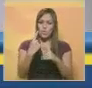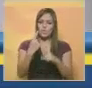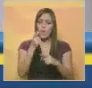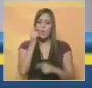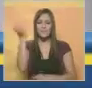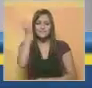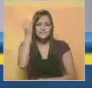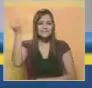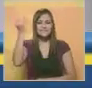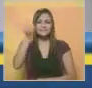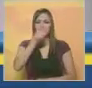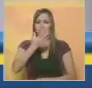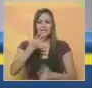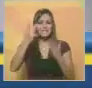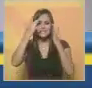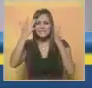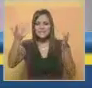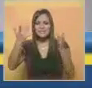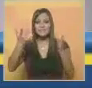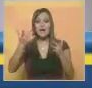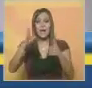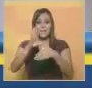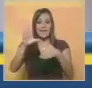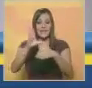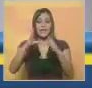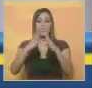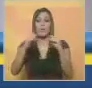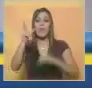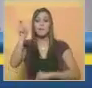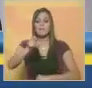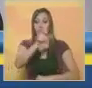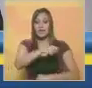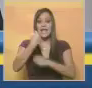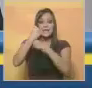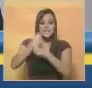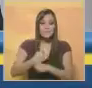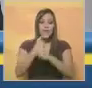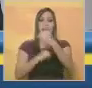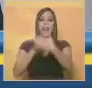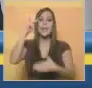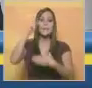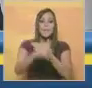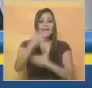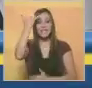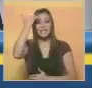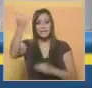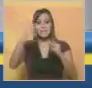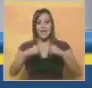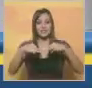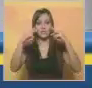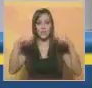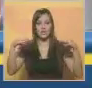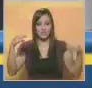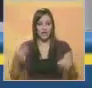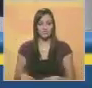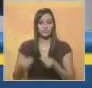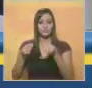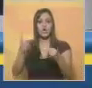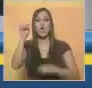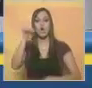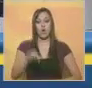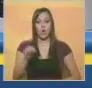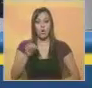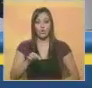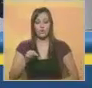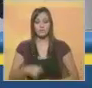América, lo que tanto esperan los ciudadanos de Caracas, su plan estratégico metropolitano. Hoy estamos